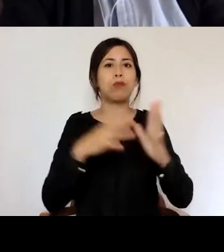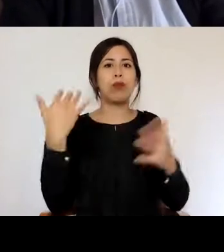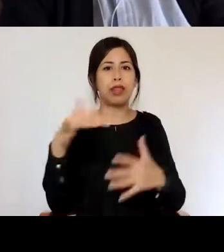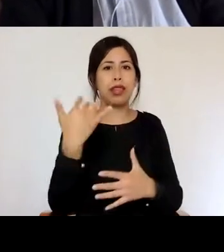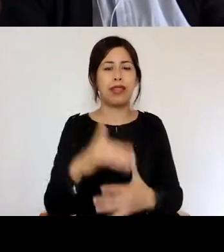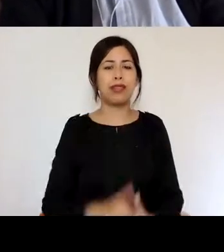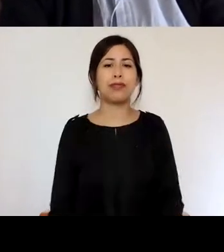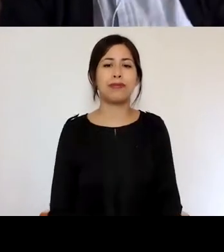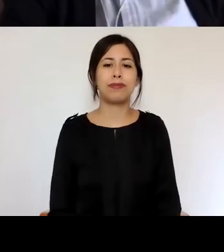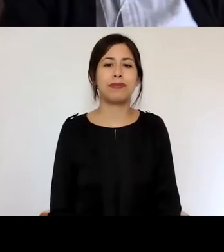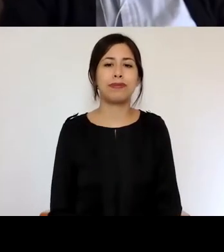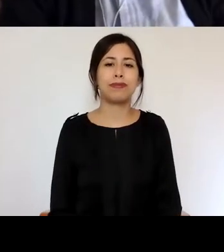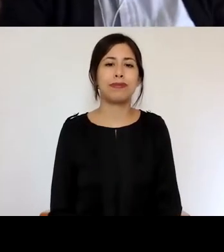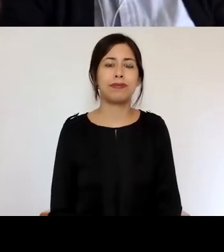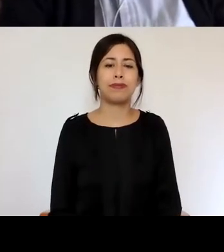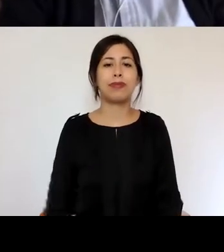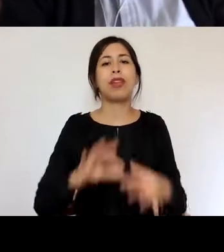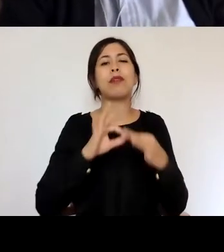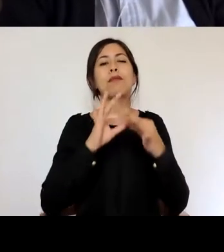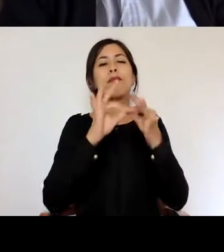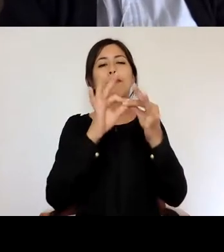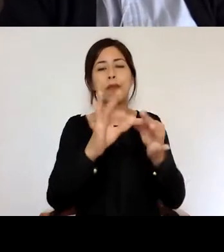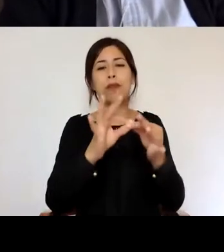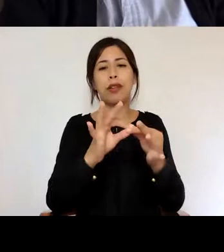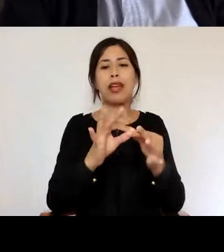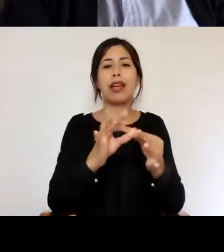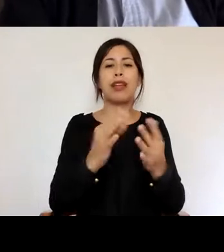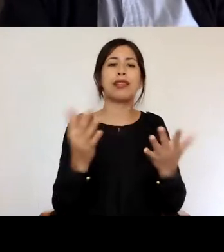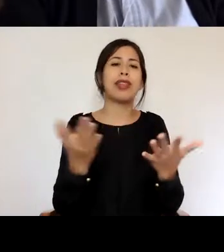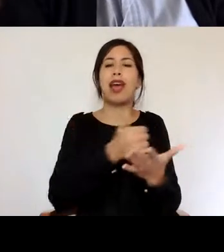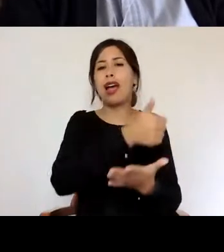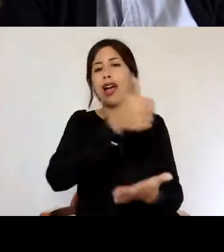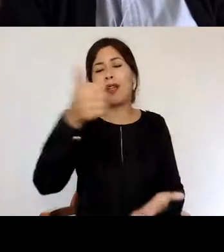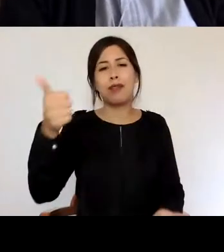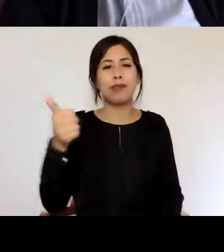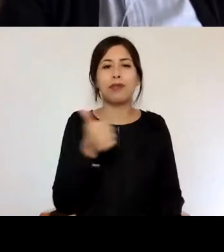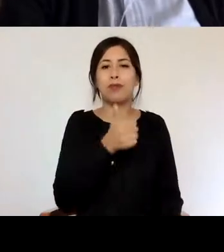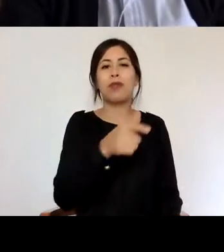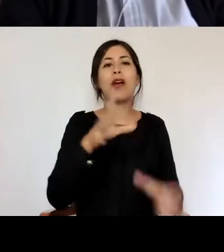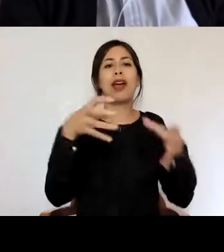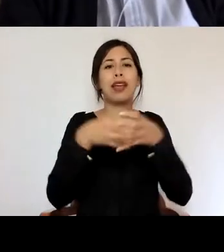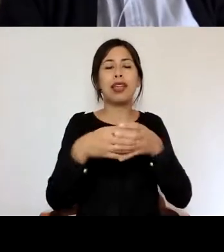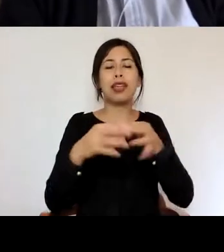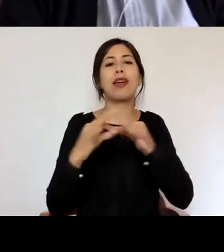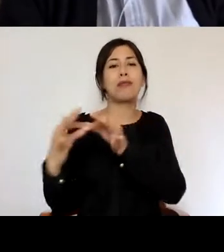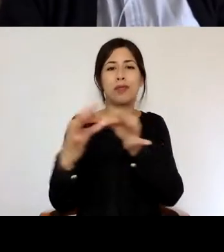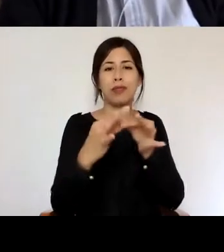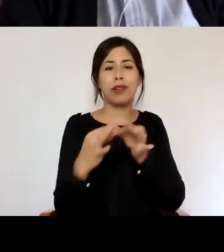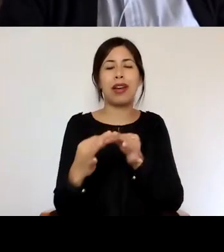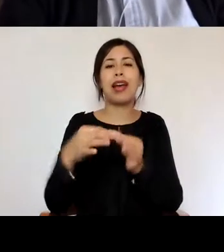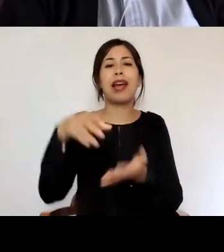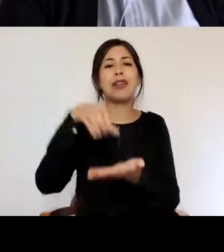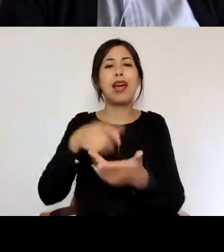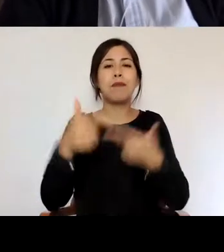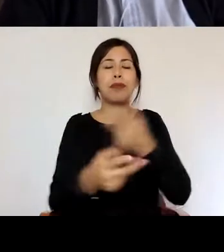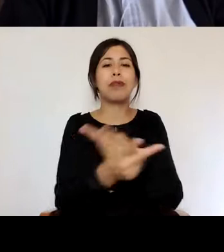bueno un millón de gracias al rector y al prorector y a todos ustedes al equipo de vinculación e incidencia del centro de políticas públicas particularmente